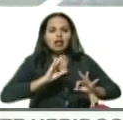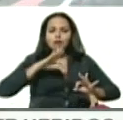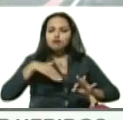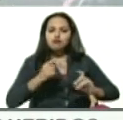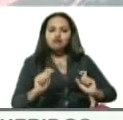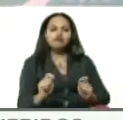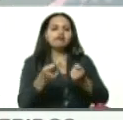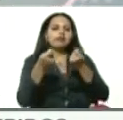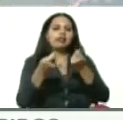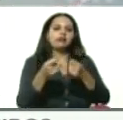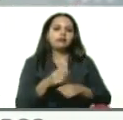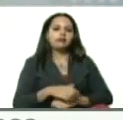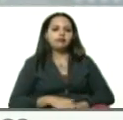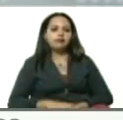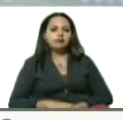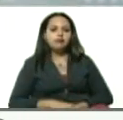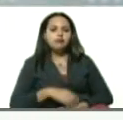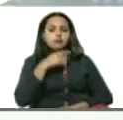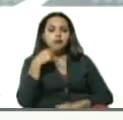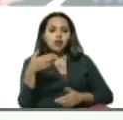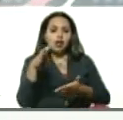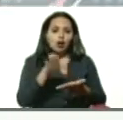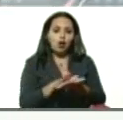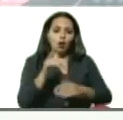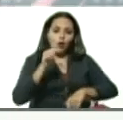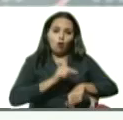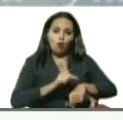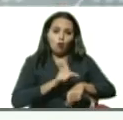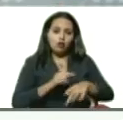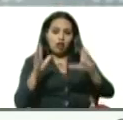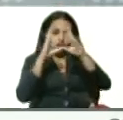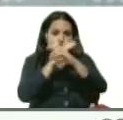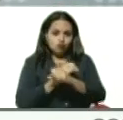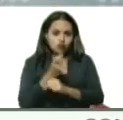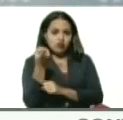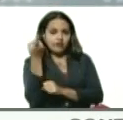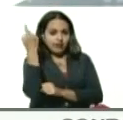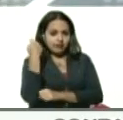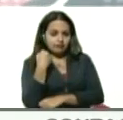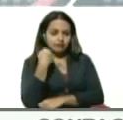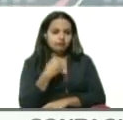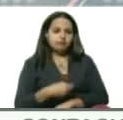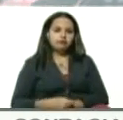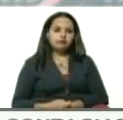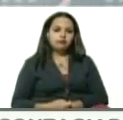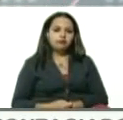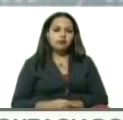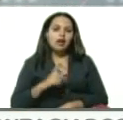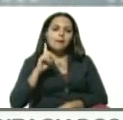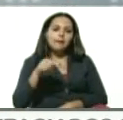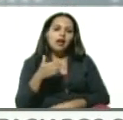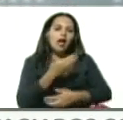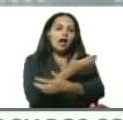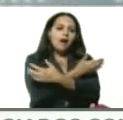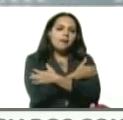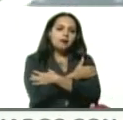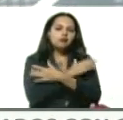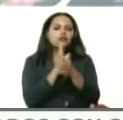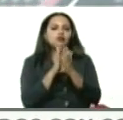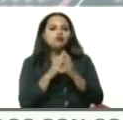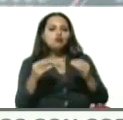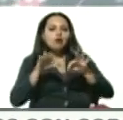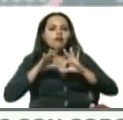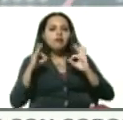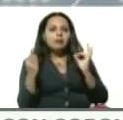resucitación, y falleció en horas de la noche de ayer. Mandamos un abrazo a toda la